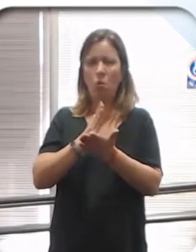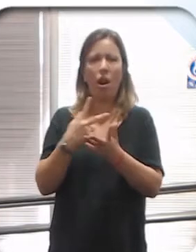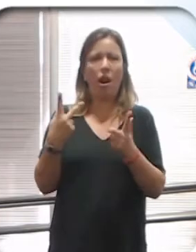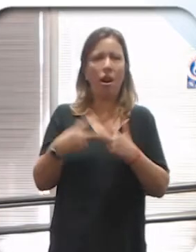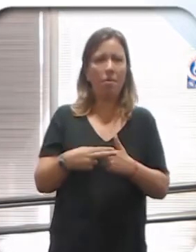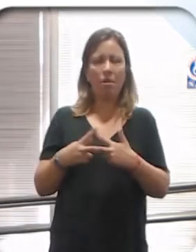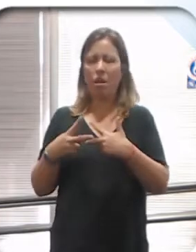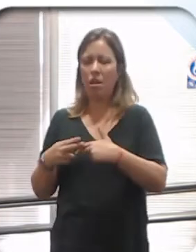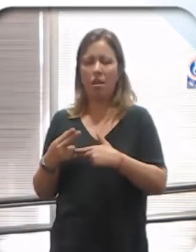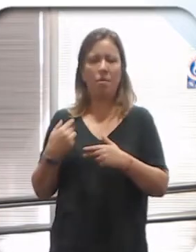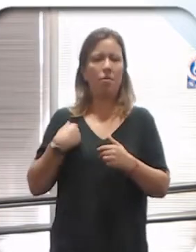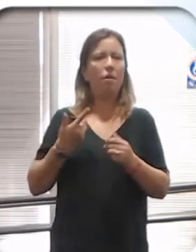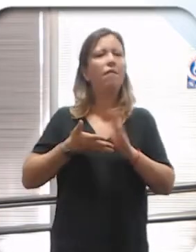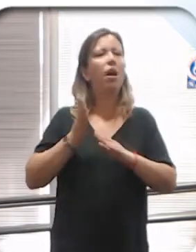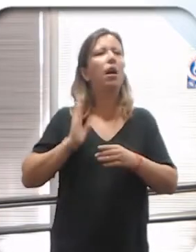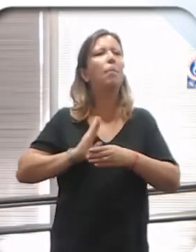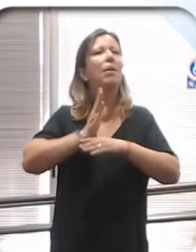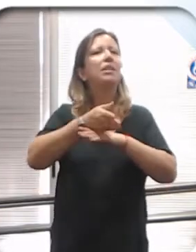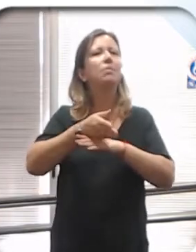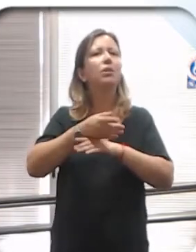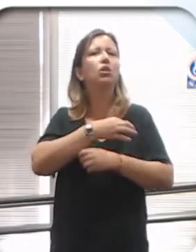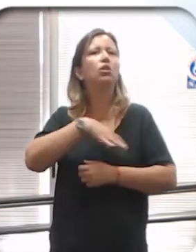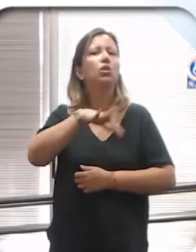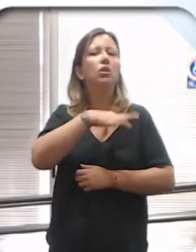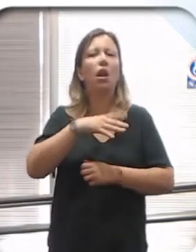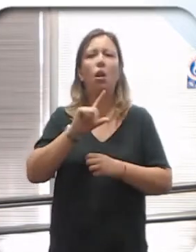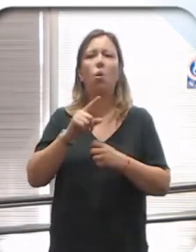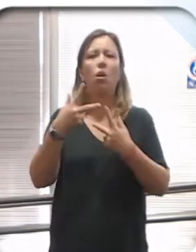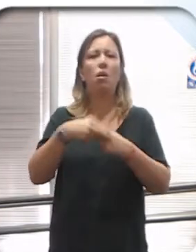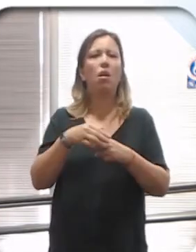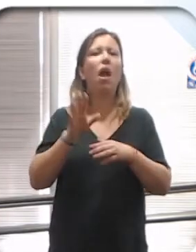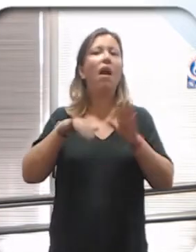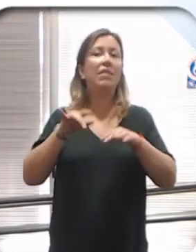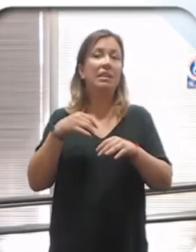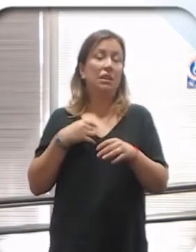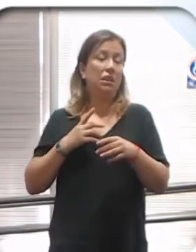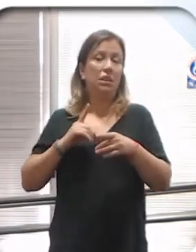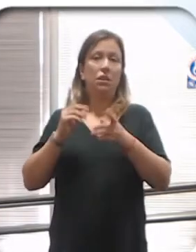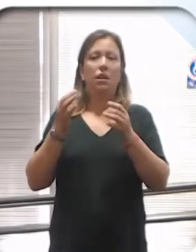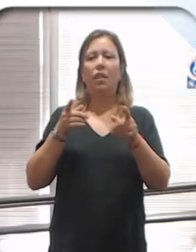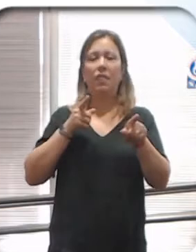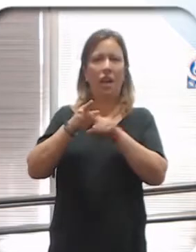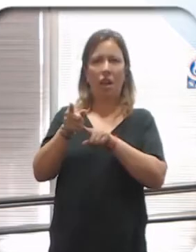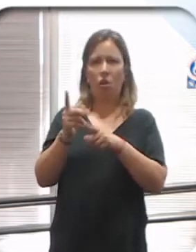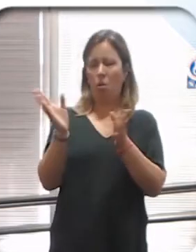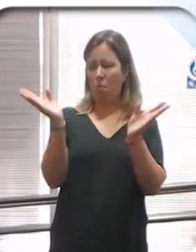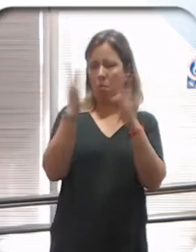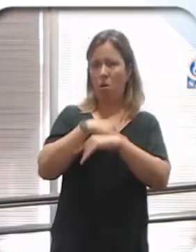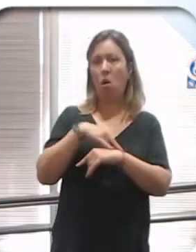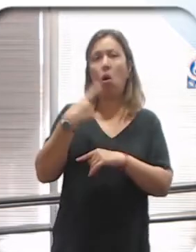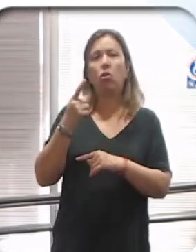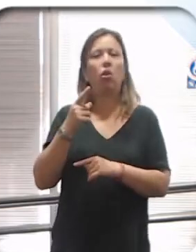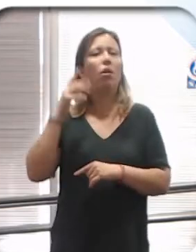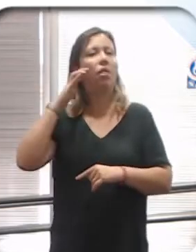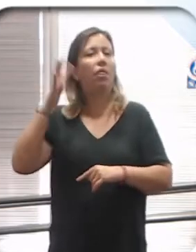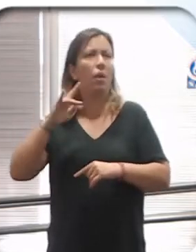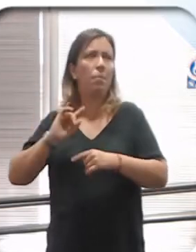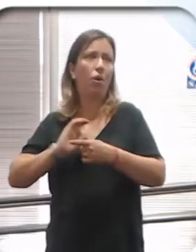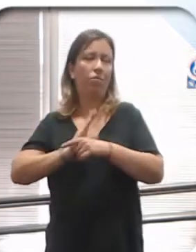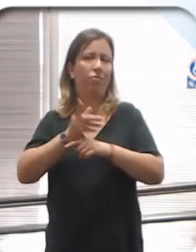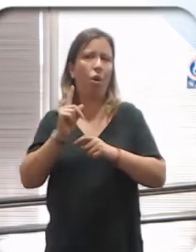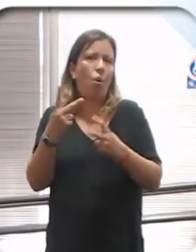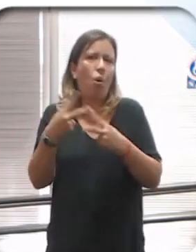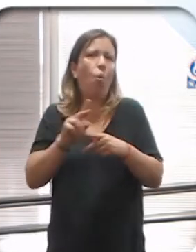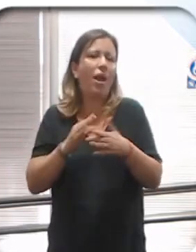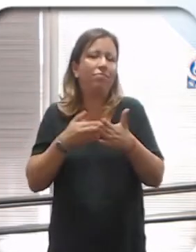limitados o excluidos de la participación social en forma directa o indirecta? Tienen bajos niveles de estudio respecto